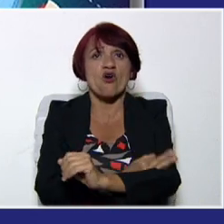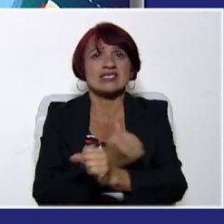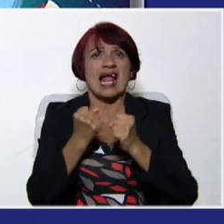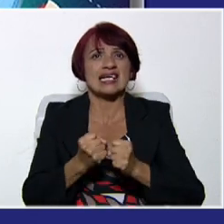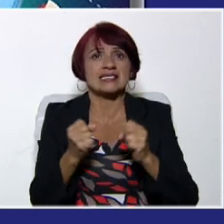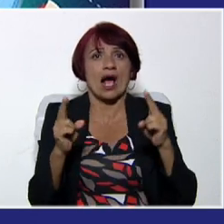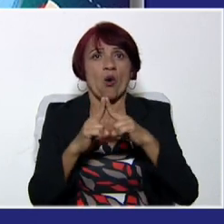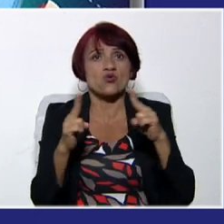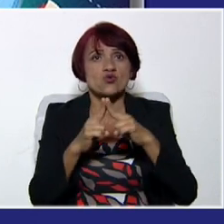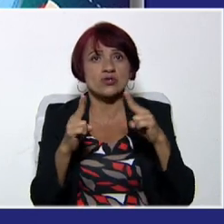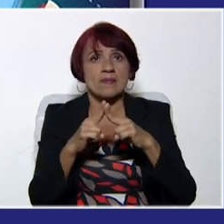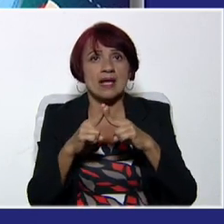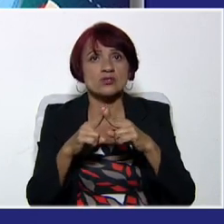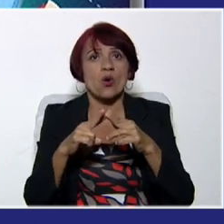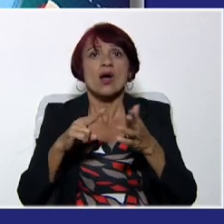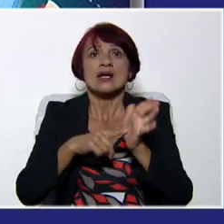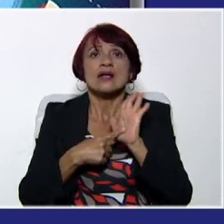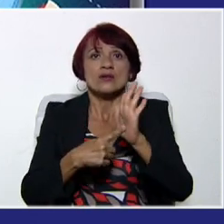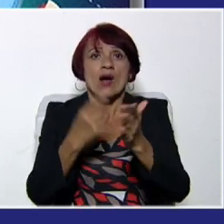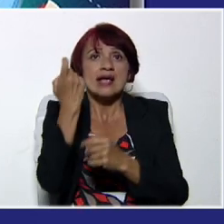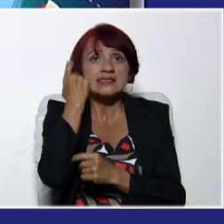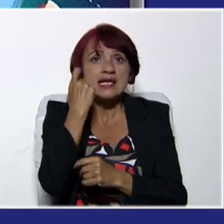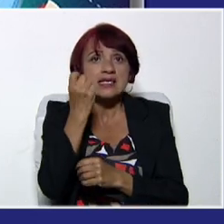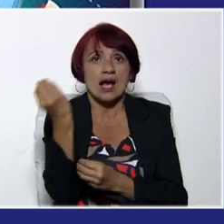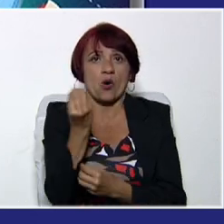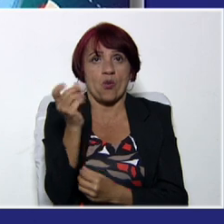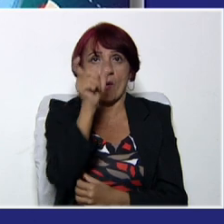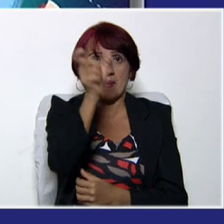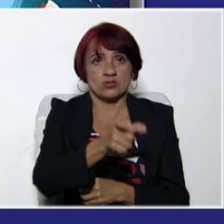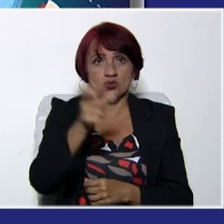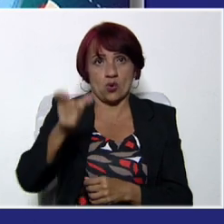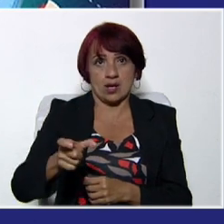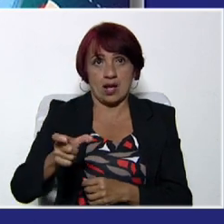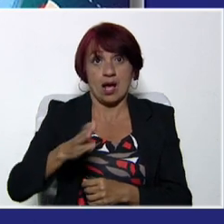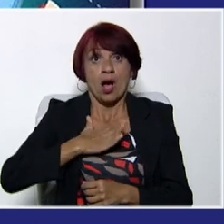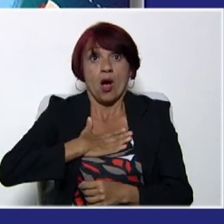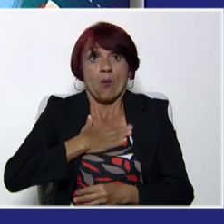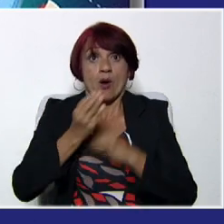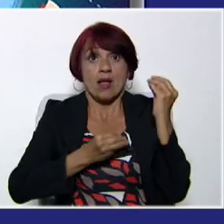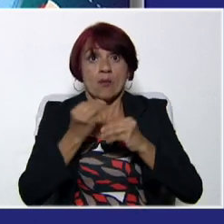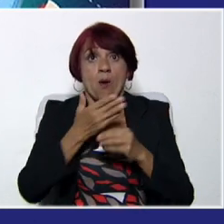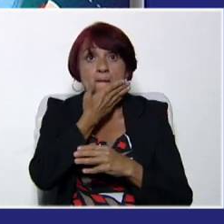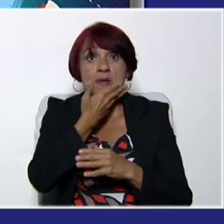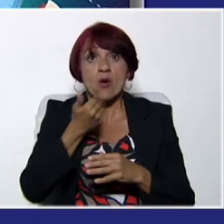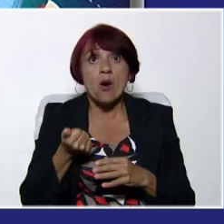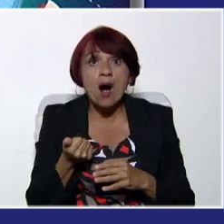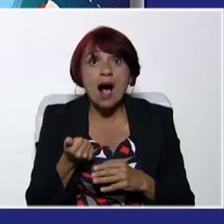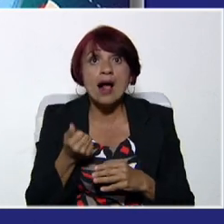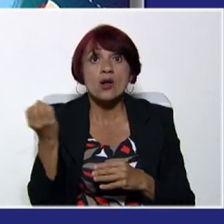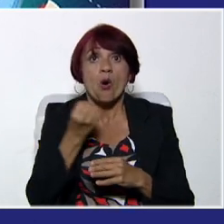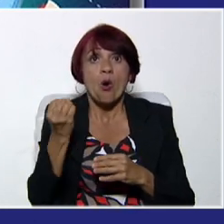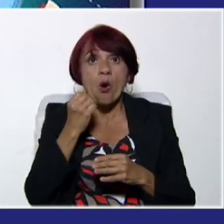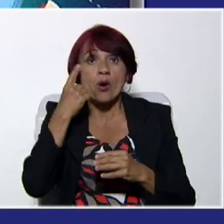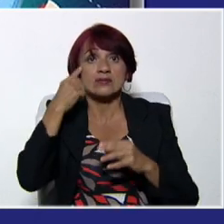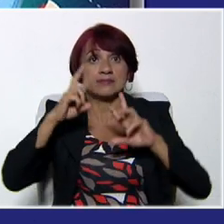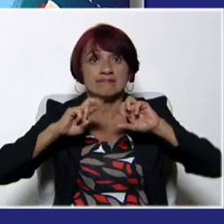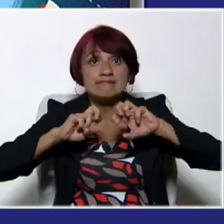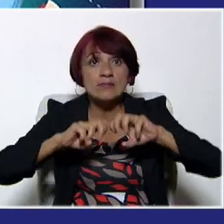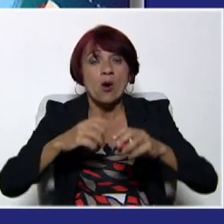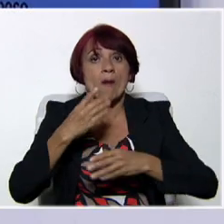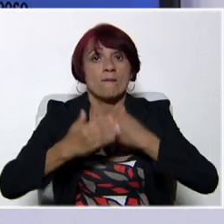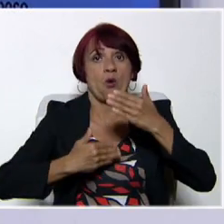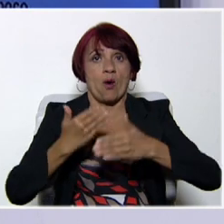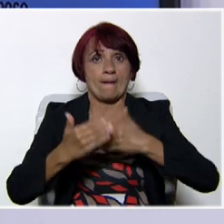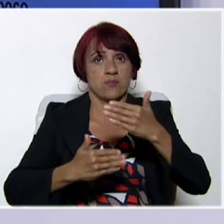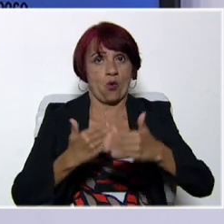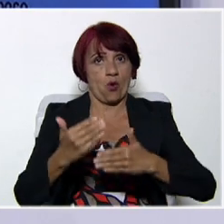conocimientos que nos definen como personas. Ahora, esto lo podemos ir mejorando o lo podemos ir descubriendo poco